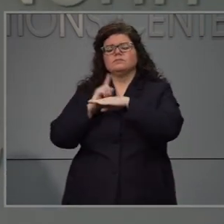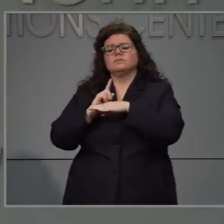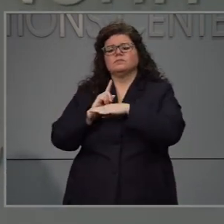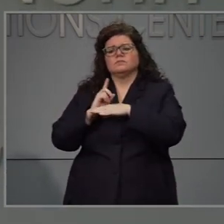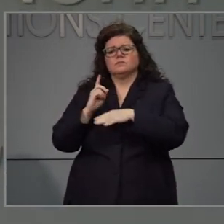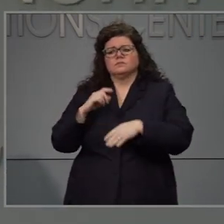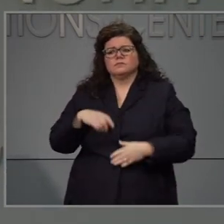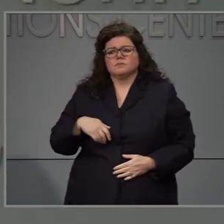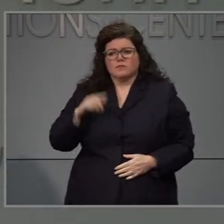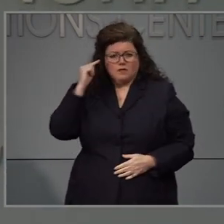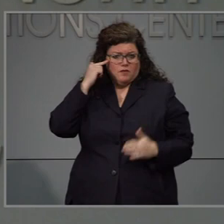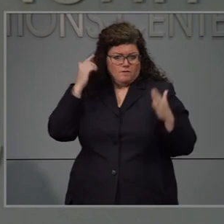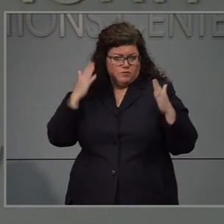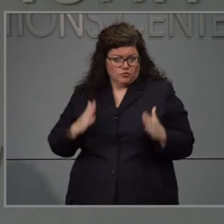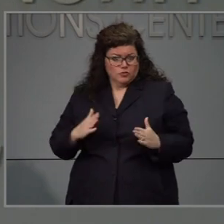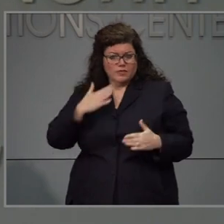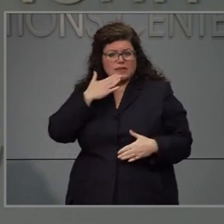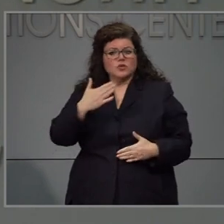Gracias. siguiente.